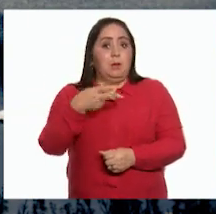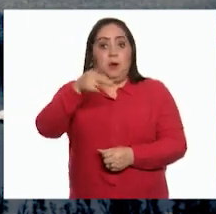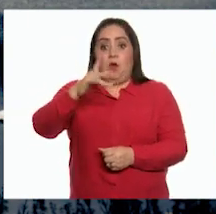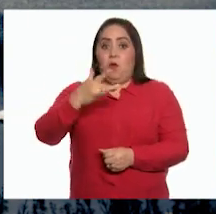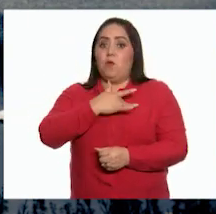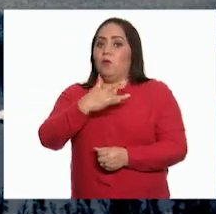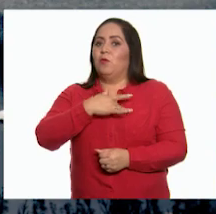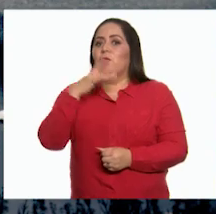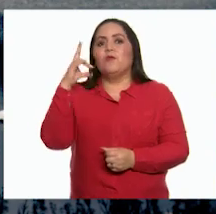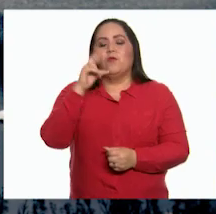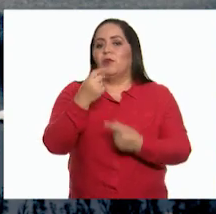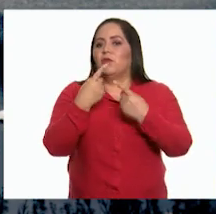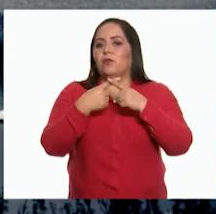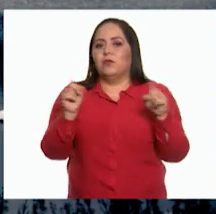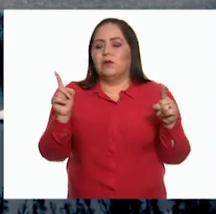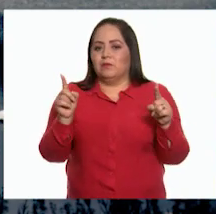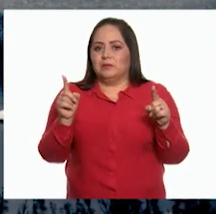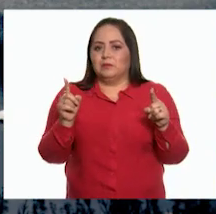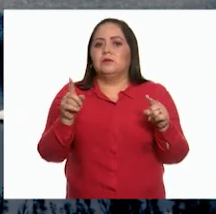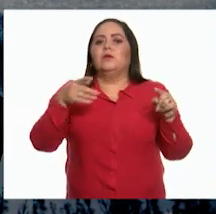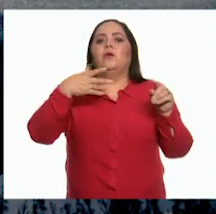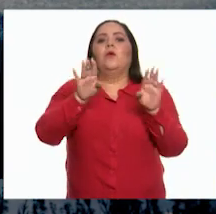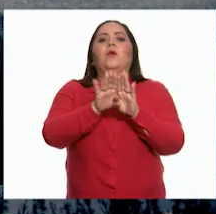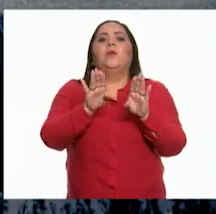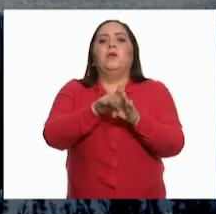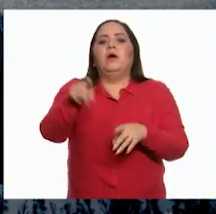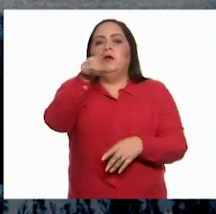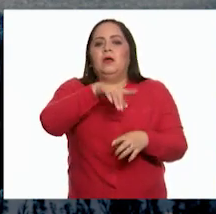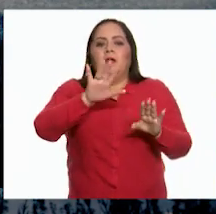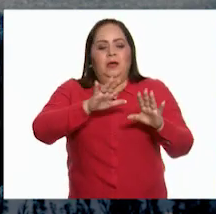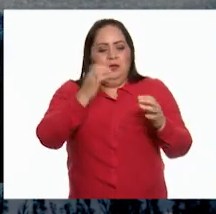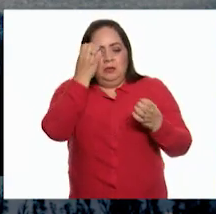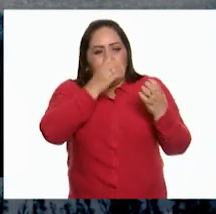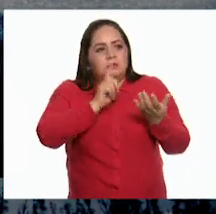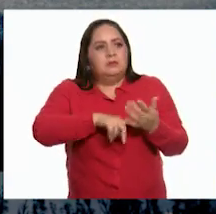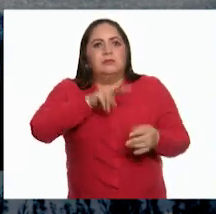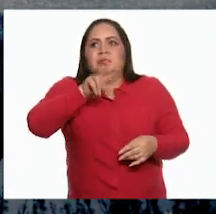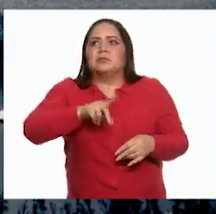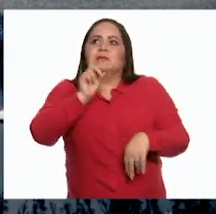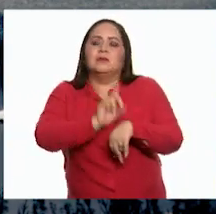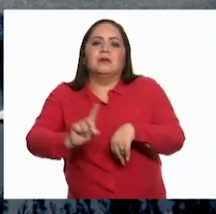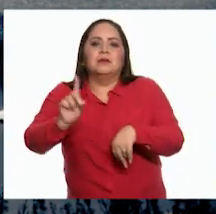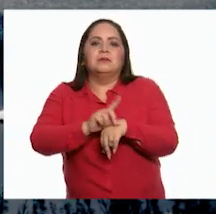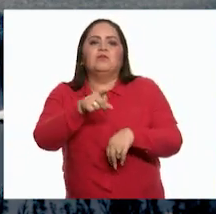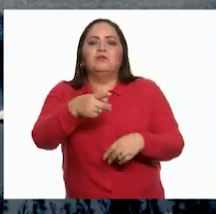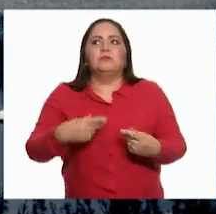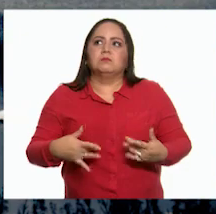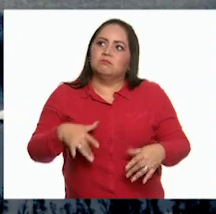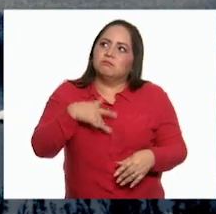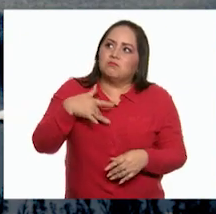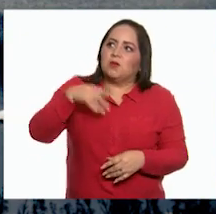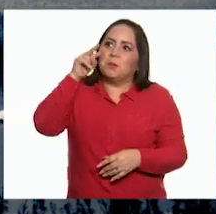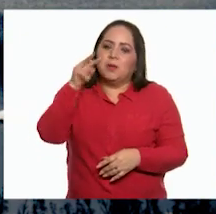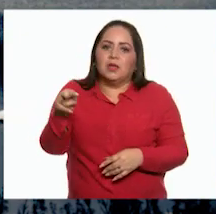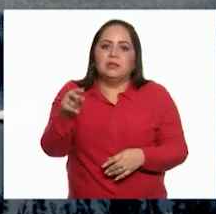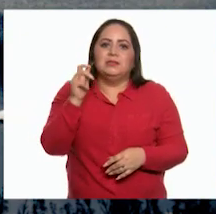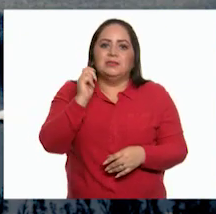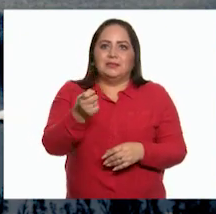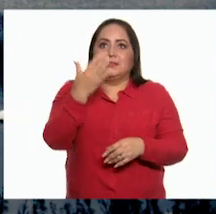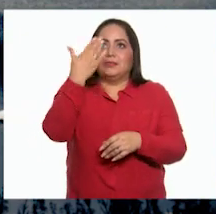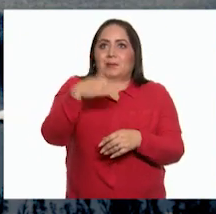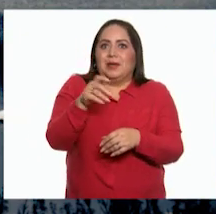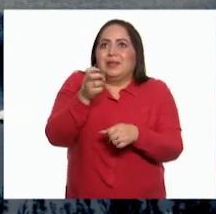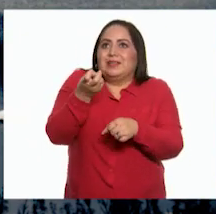Es decir, con base en la manera en cómo analizamos la realidad y en lo que sentimos en función de las